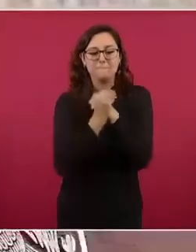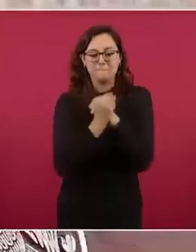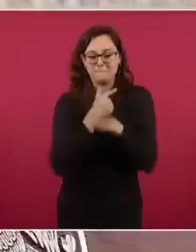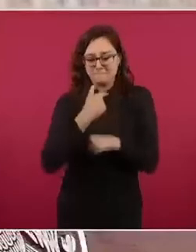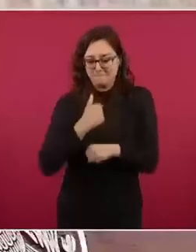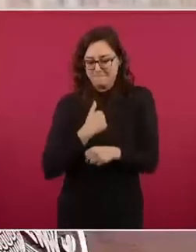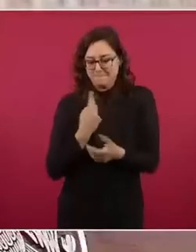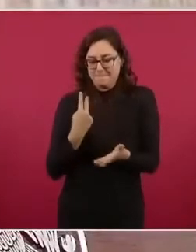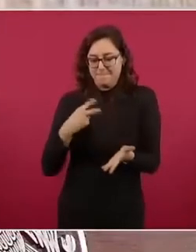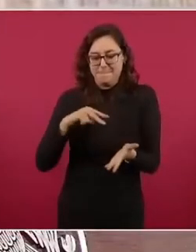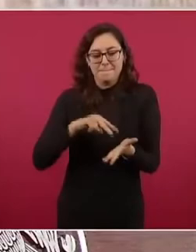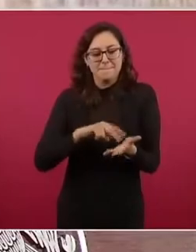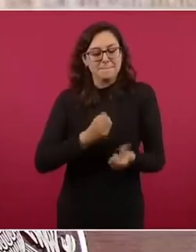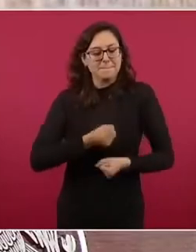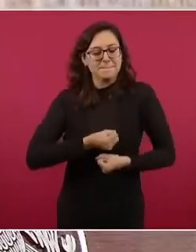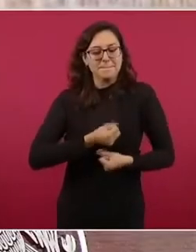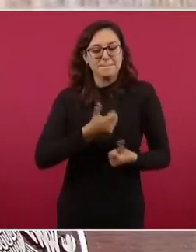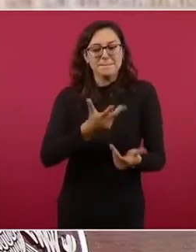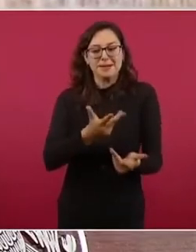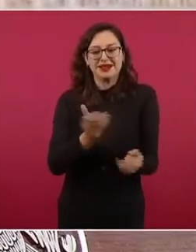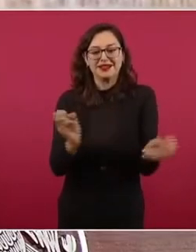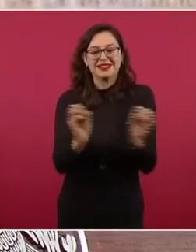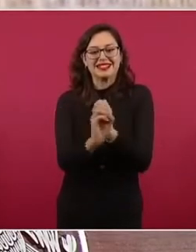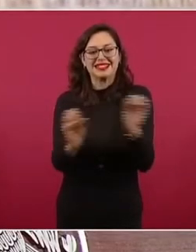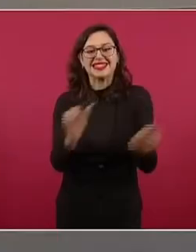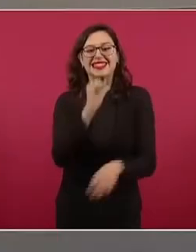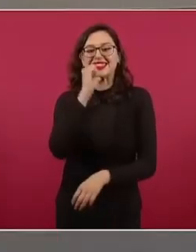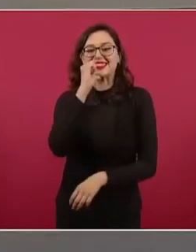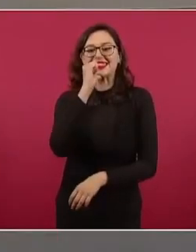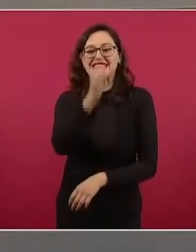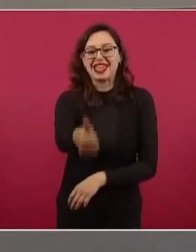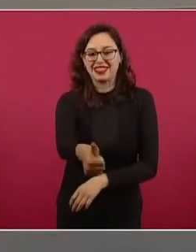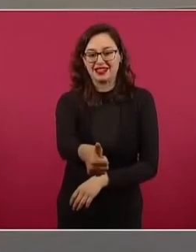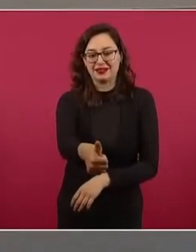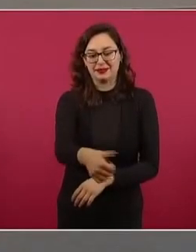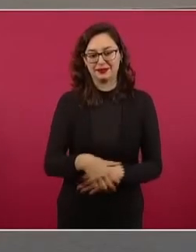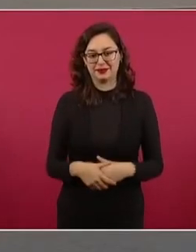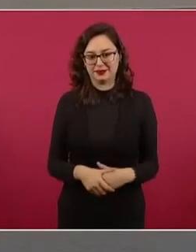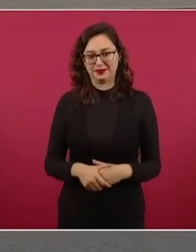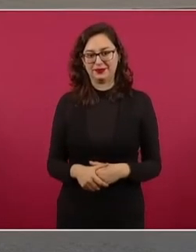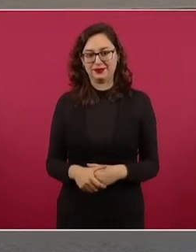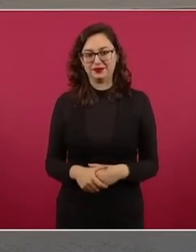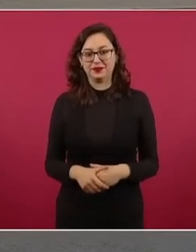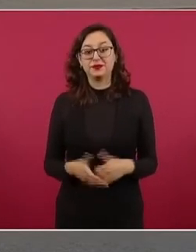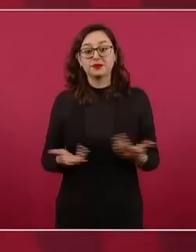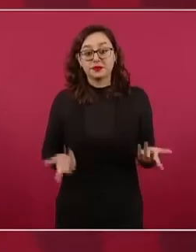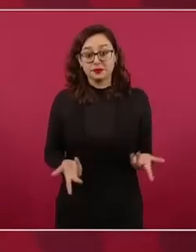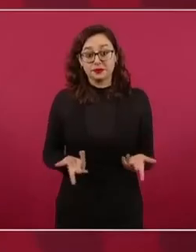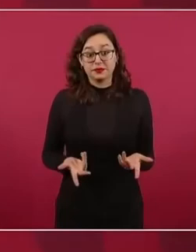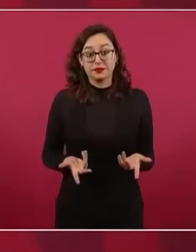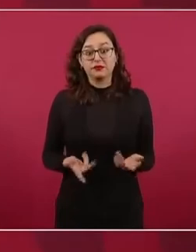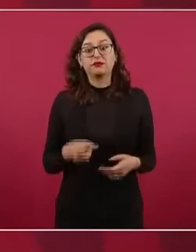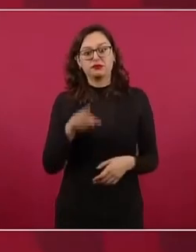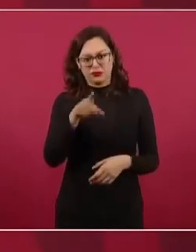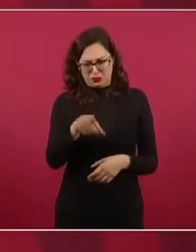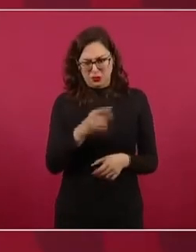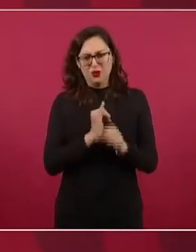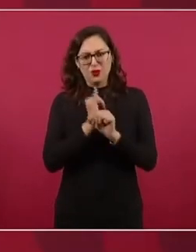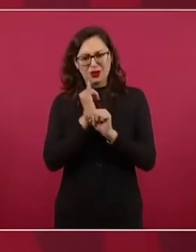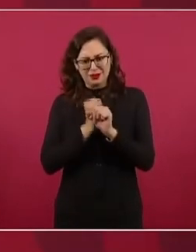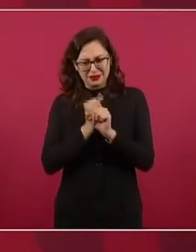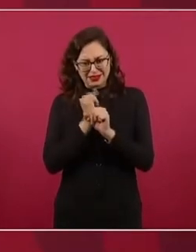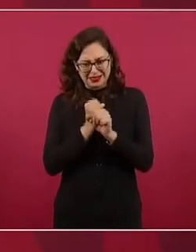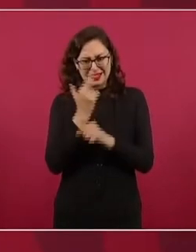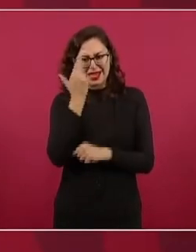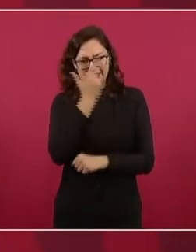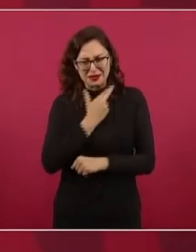notas en los periódicos, no existíamos. Te invito a que revises en